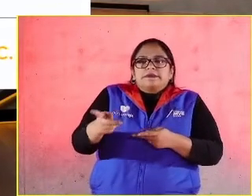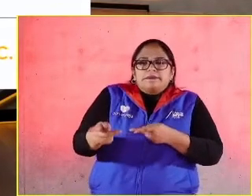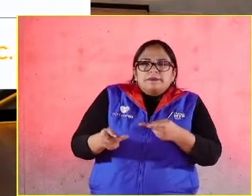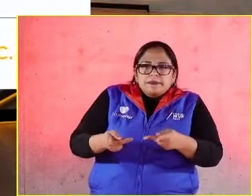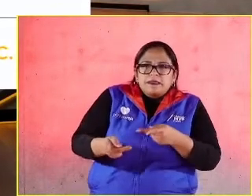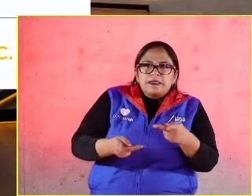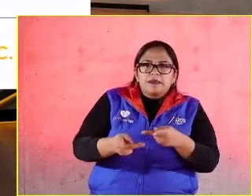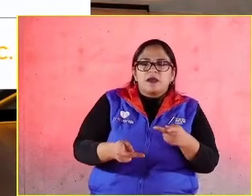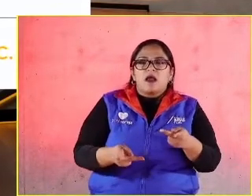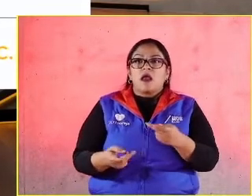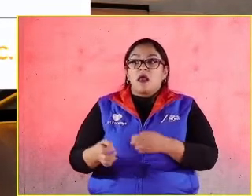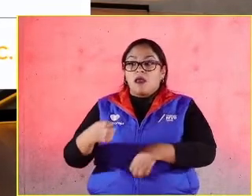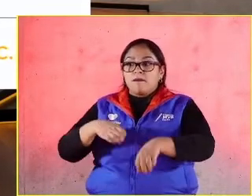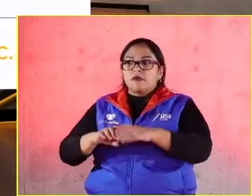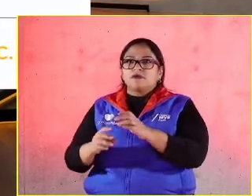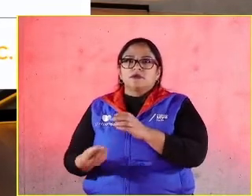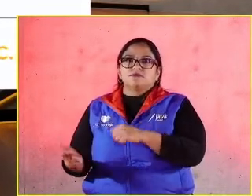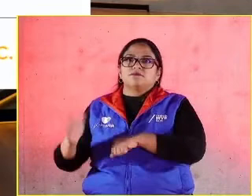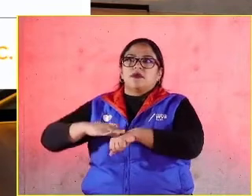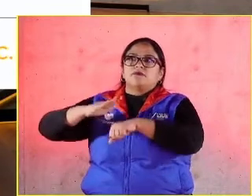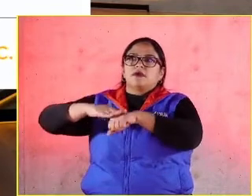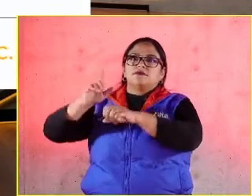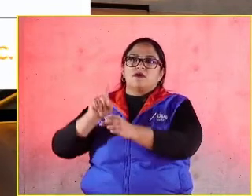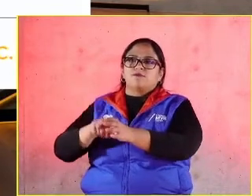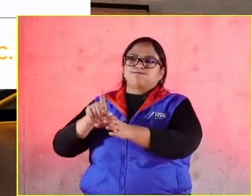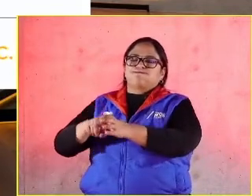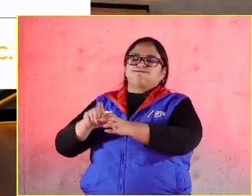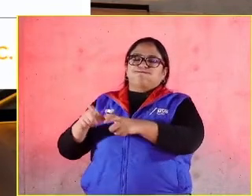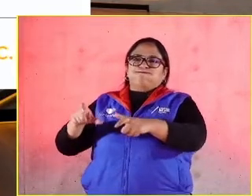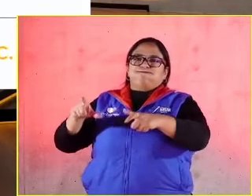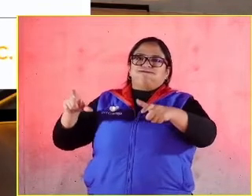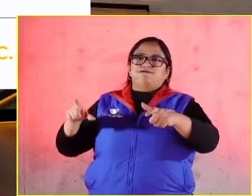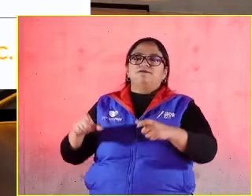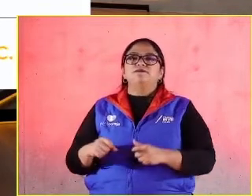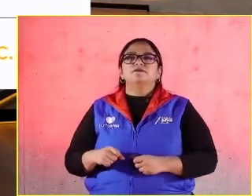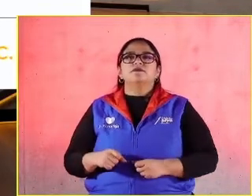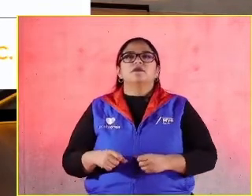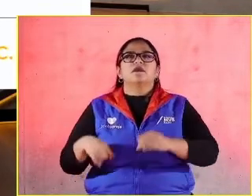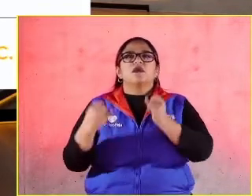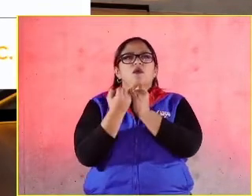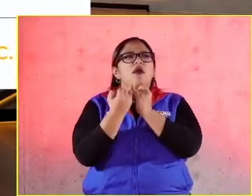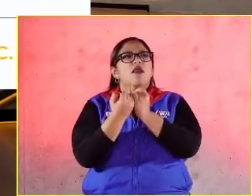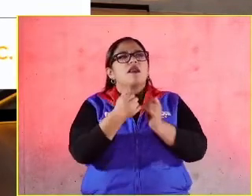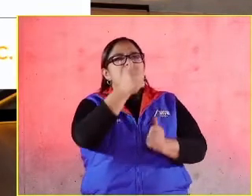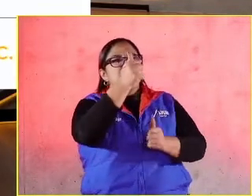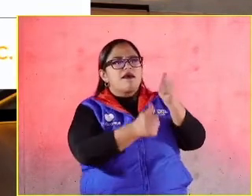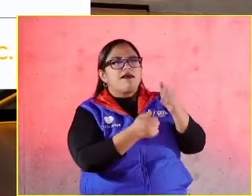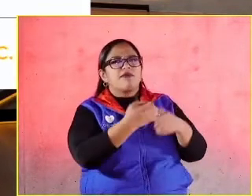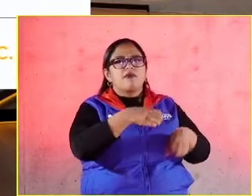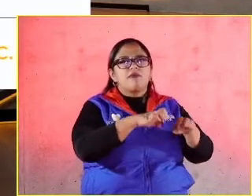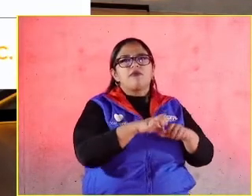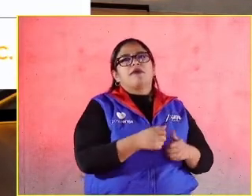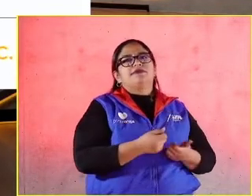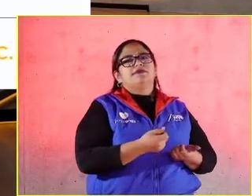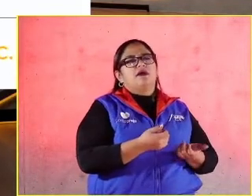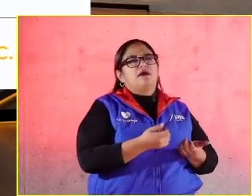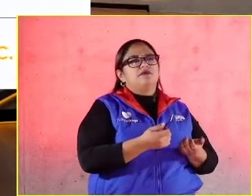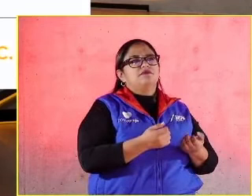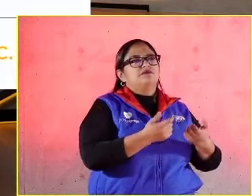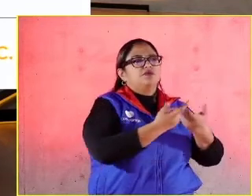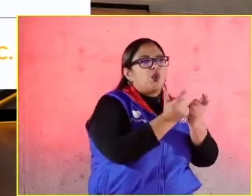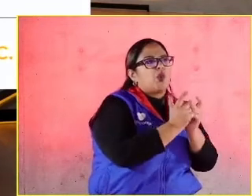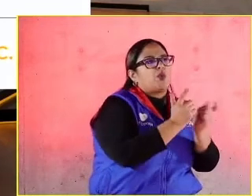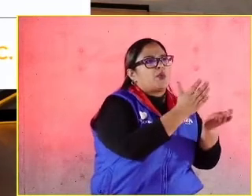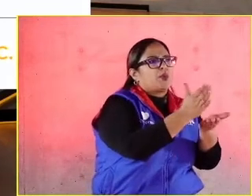mayor número de empresas y sobre todo para poder ponderar en cada tipo de empresas o por cada segmento de empresas los